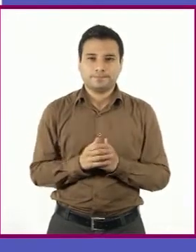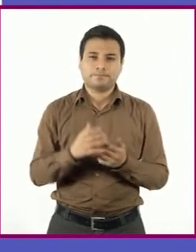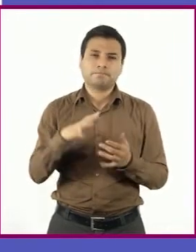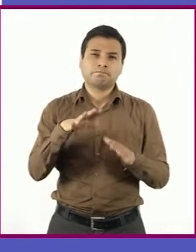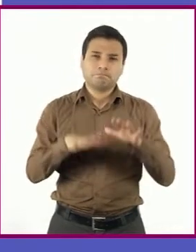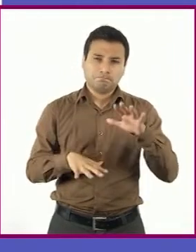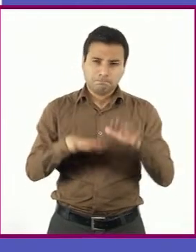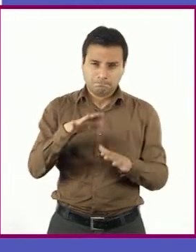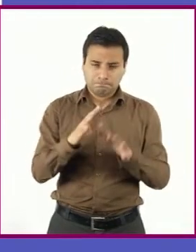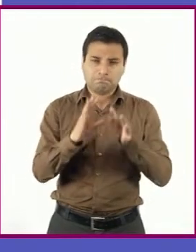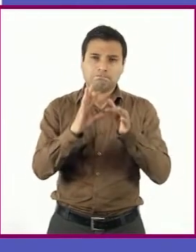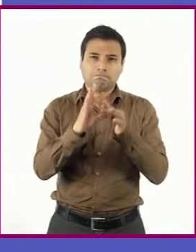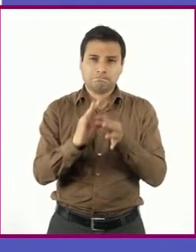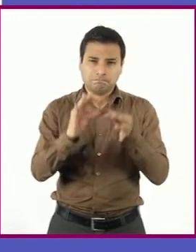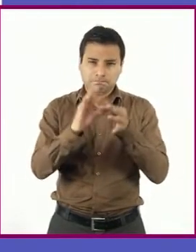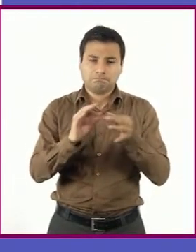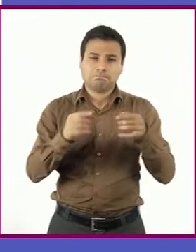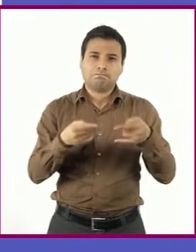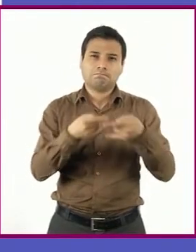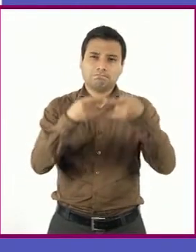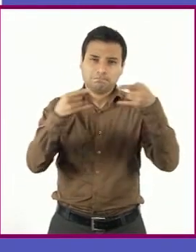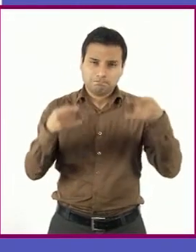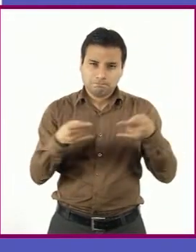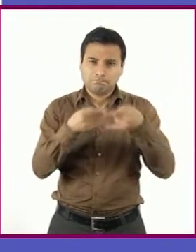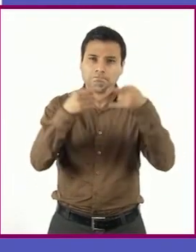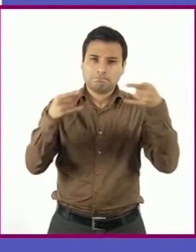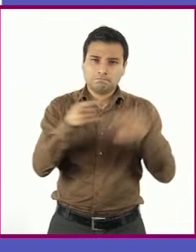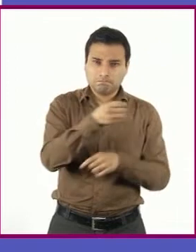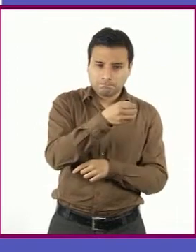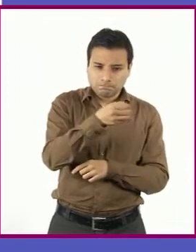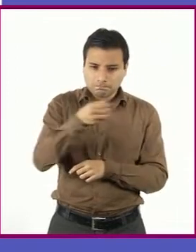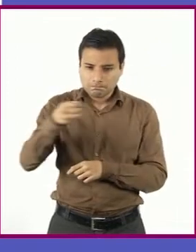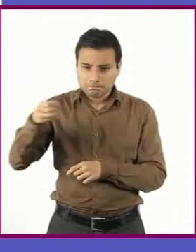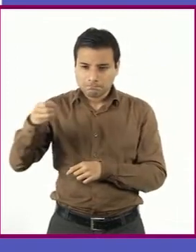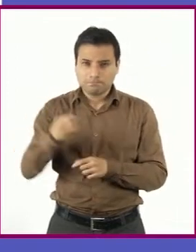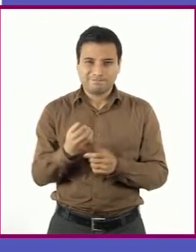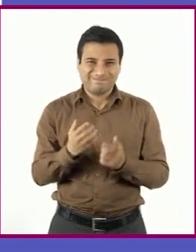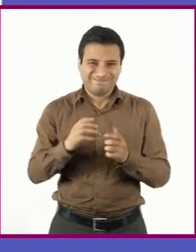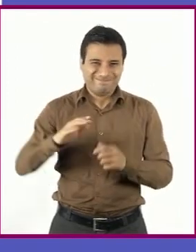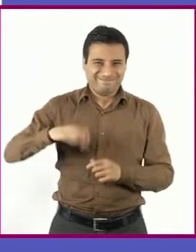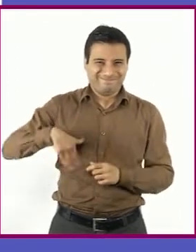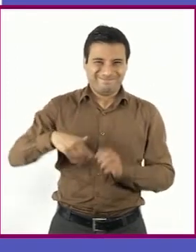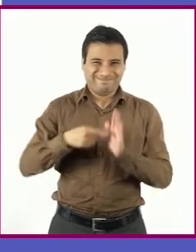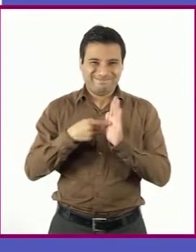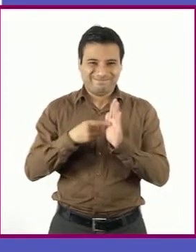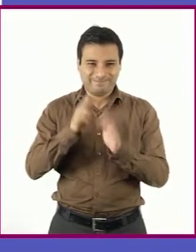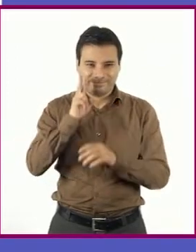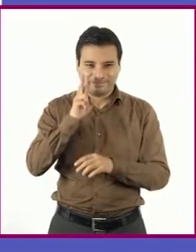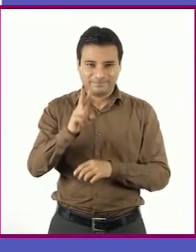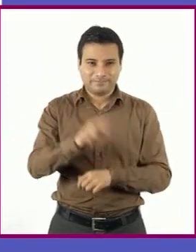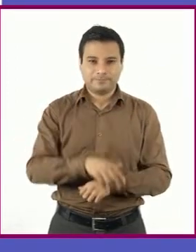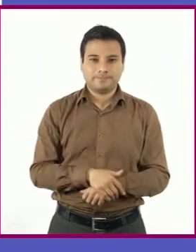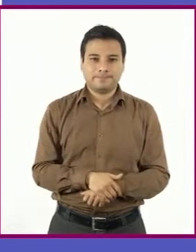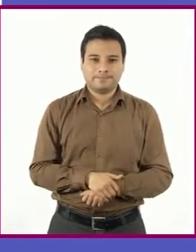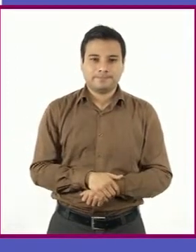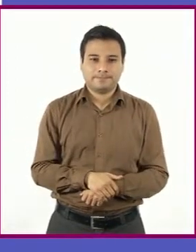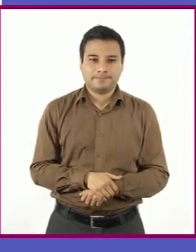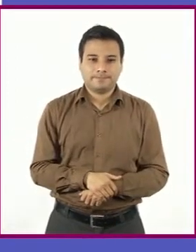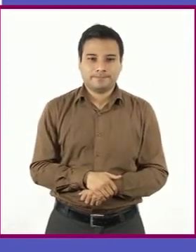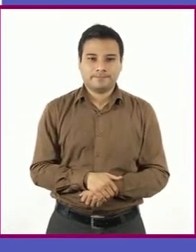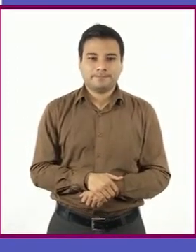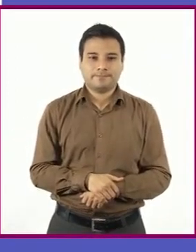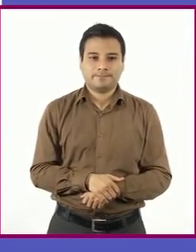los hechos de manera cronológica, como ya observamos. Pero el autor también puede